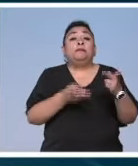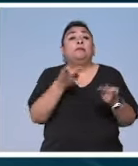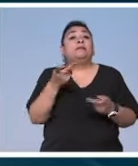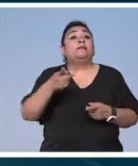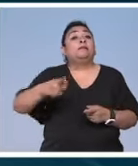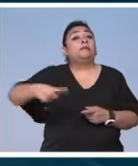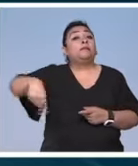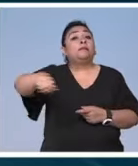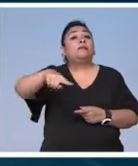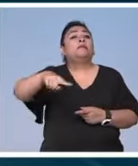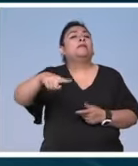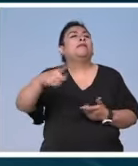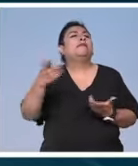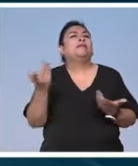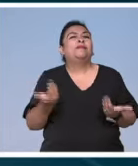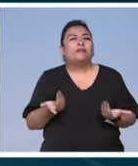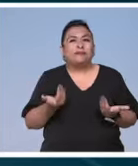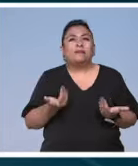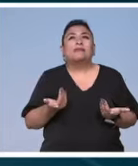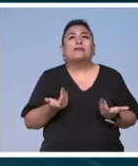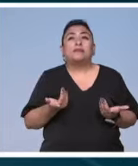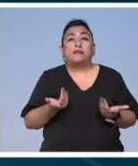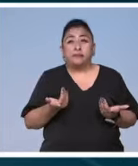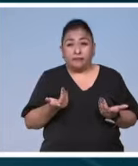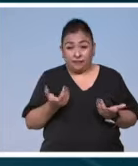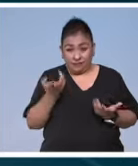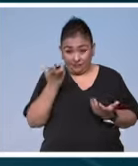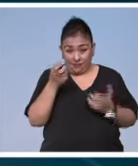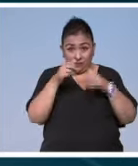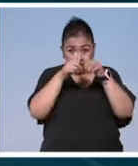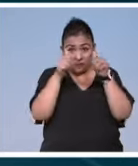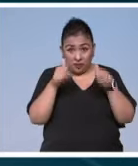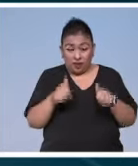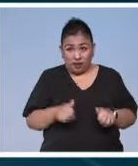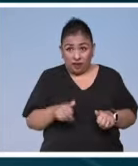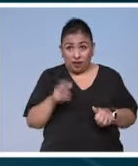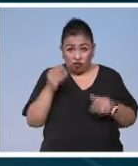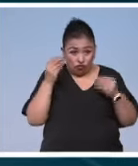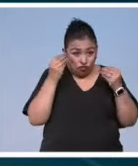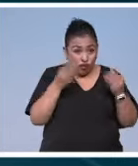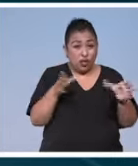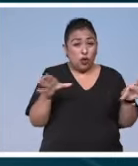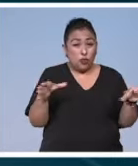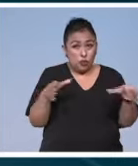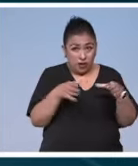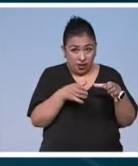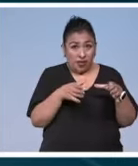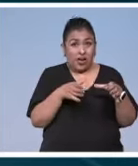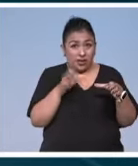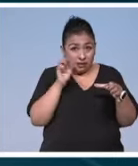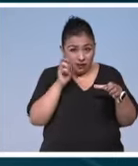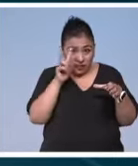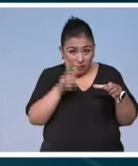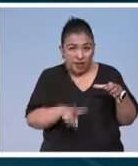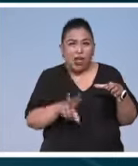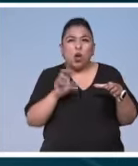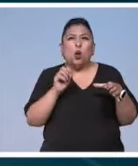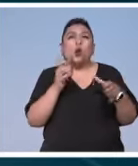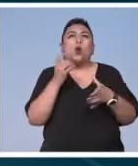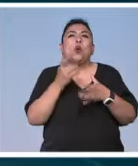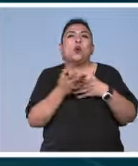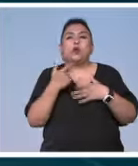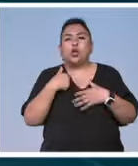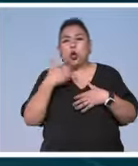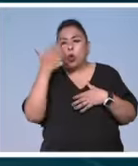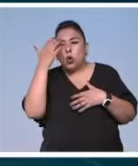se hace en ellas sobre si de hecho ese arte aporta a la comunidad lo que dice aportar o solo está extractivando